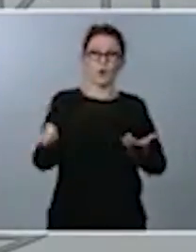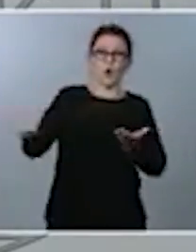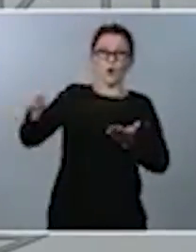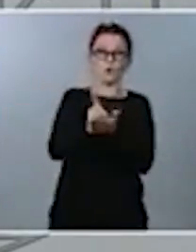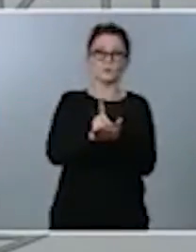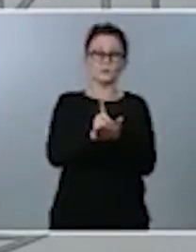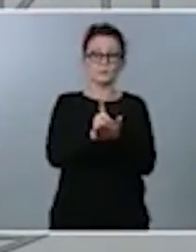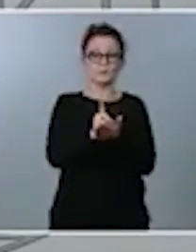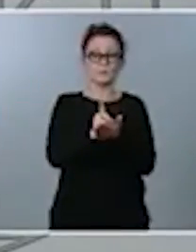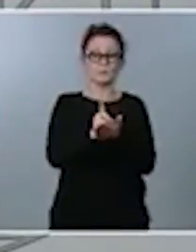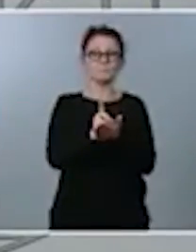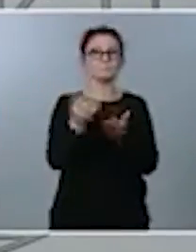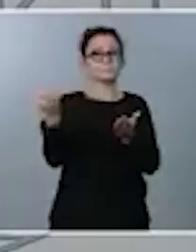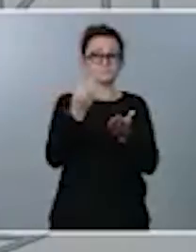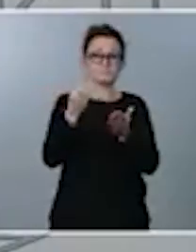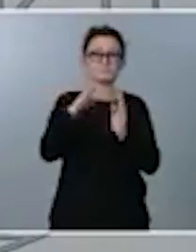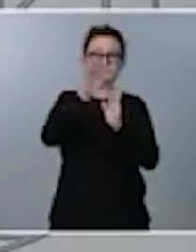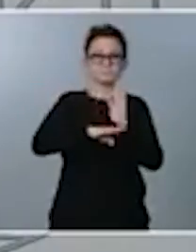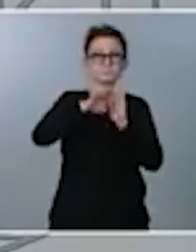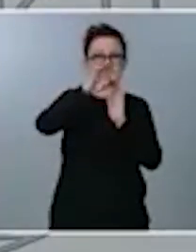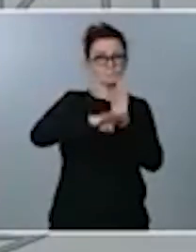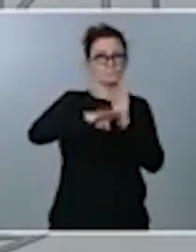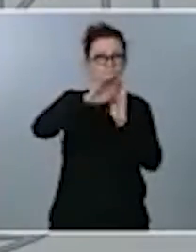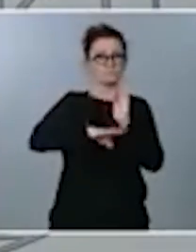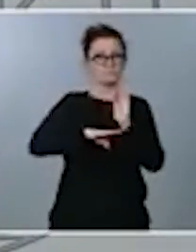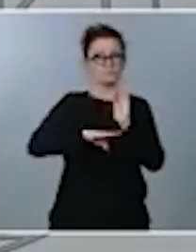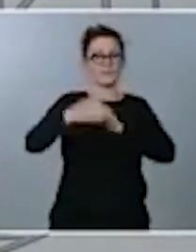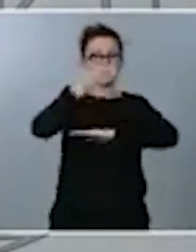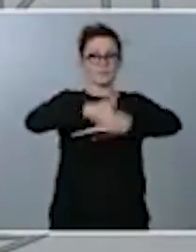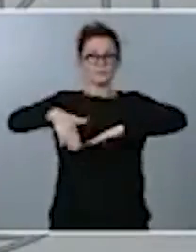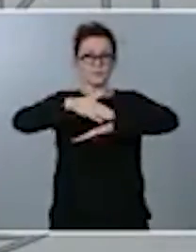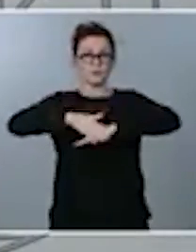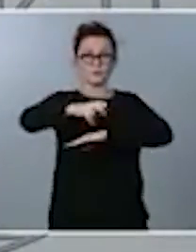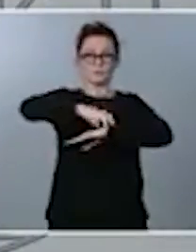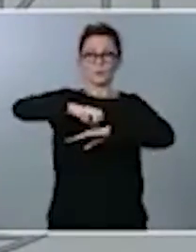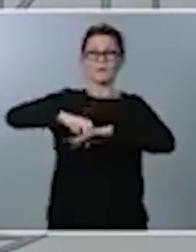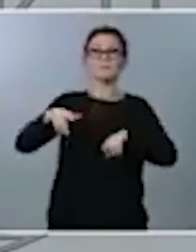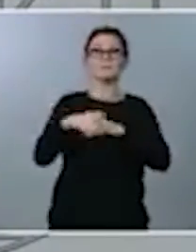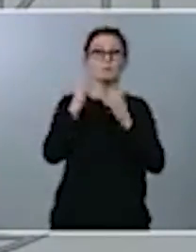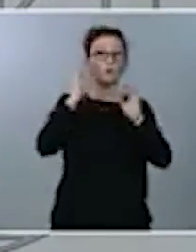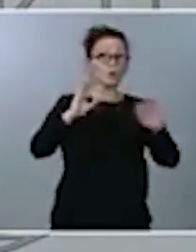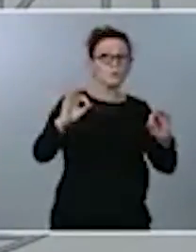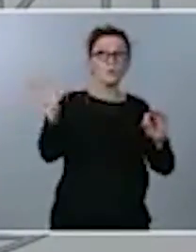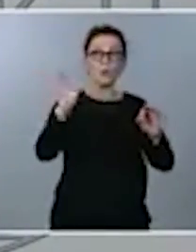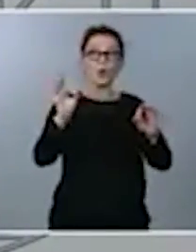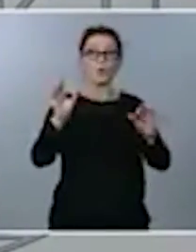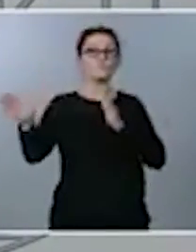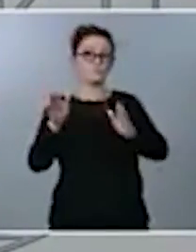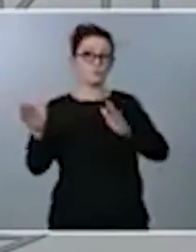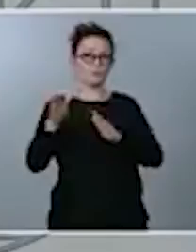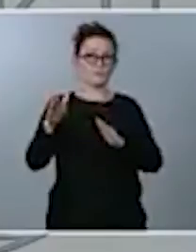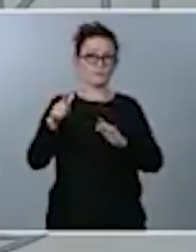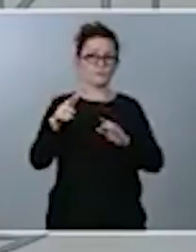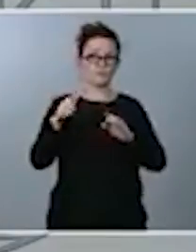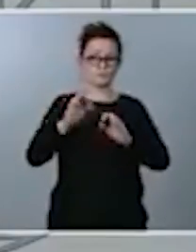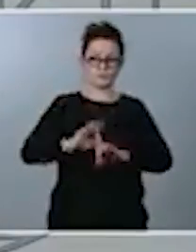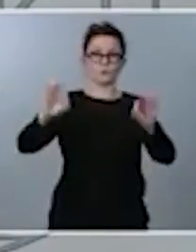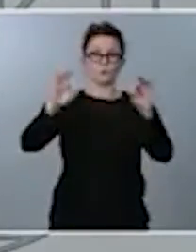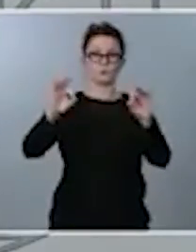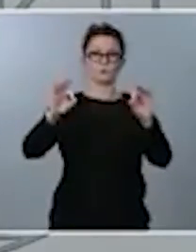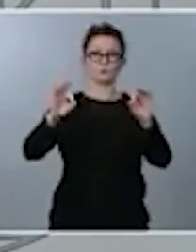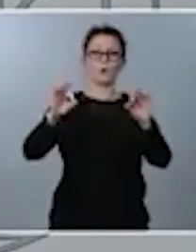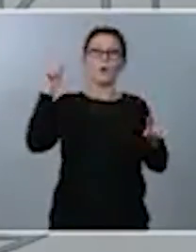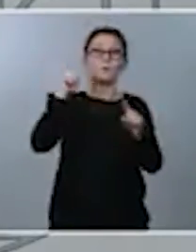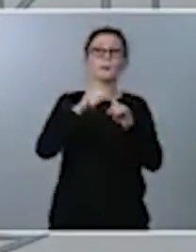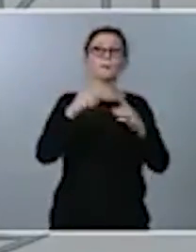restricciones de movilidad en situaciones concretas o en momentos concretos, y todo ello con el objetivo de evitar un